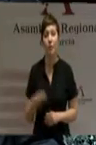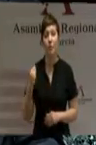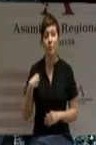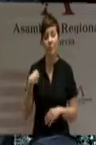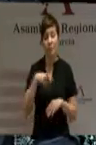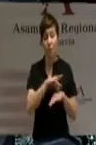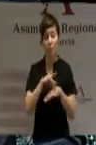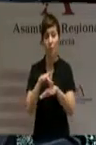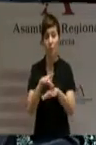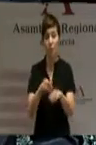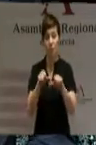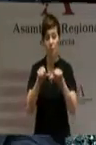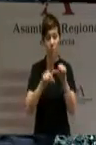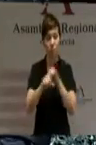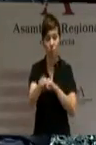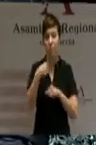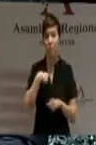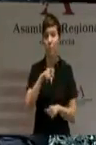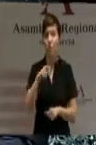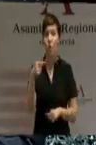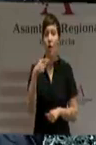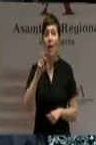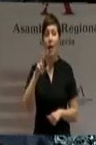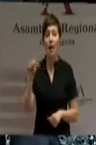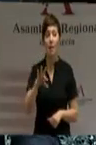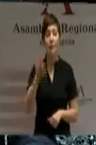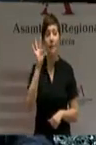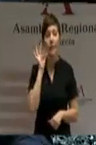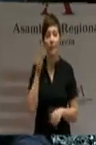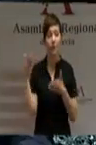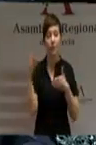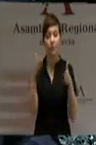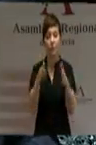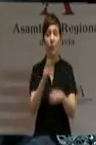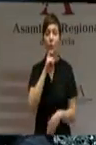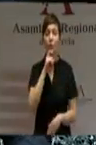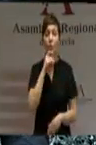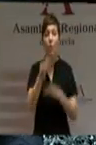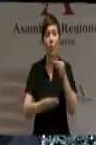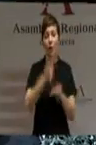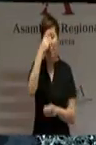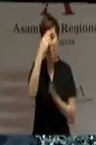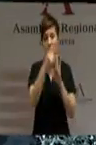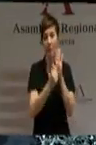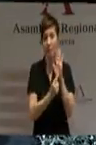Alberto Garre ha decidido recorrer y que se inspira en principios como el capital humano, las